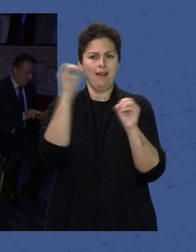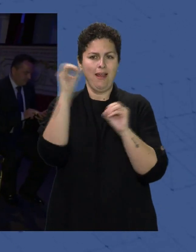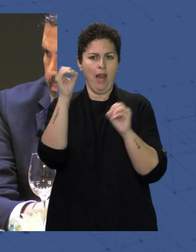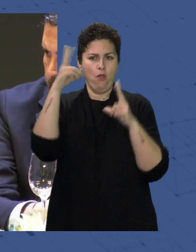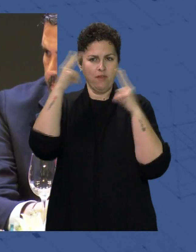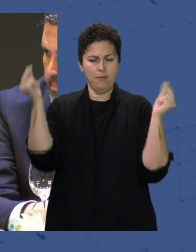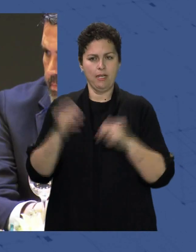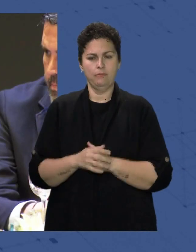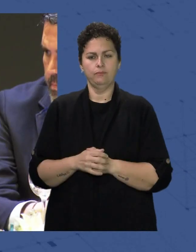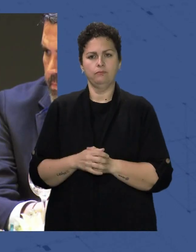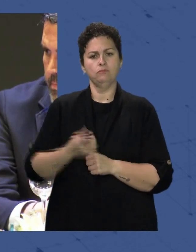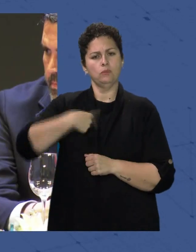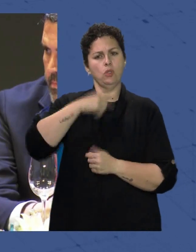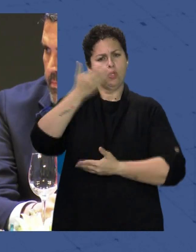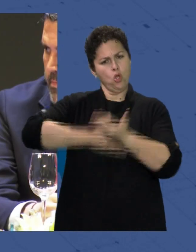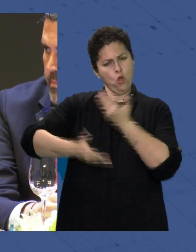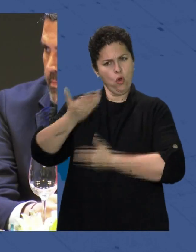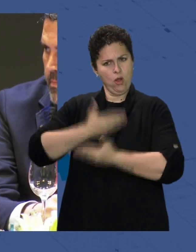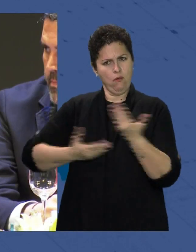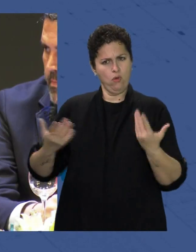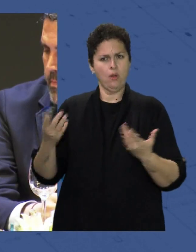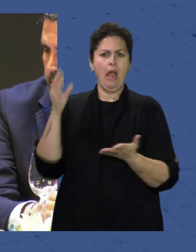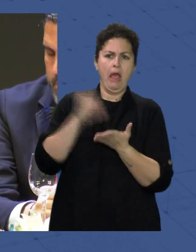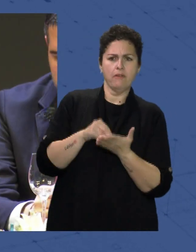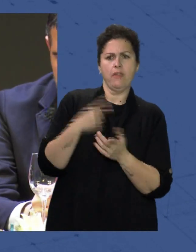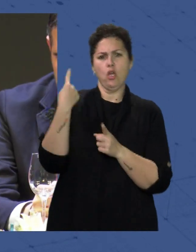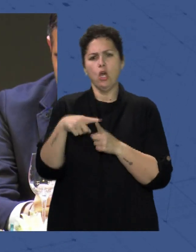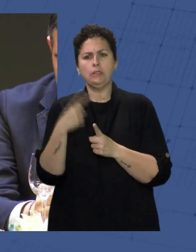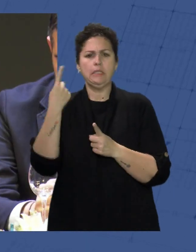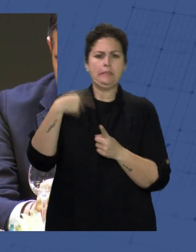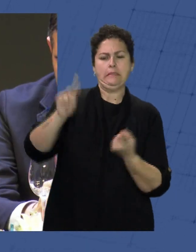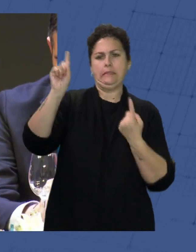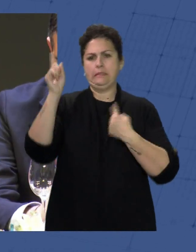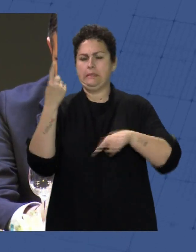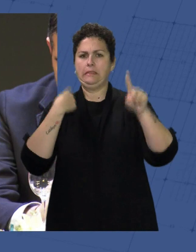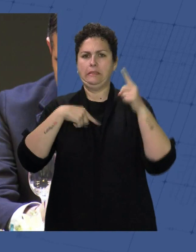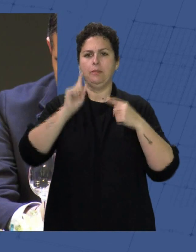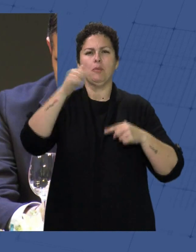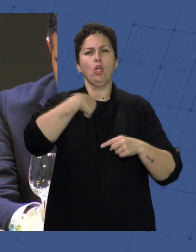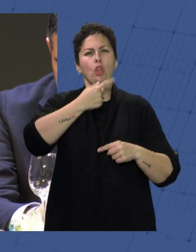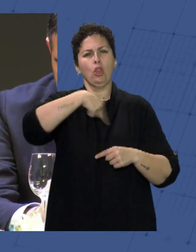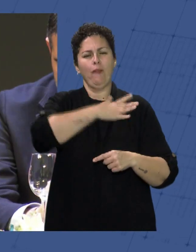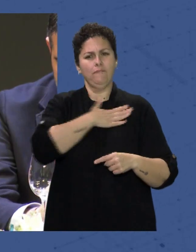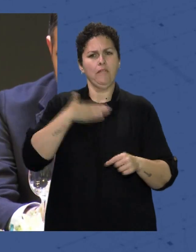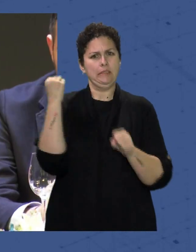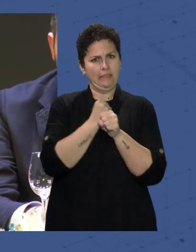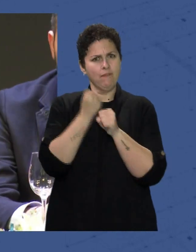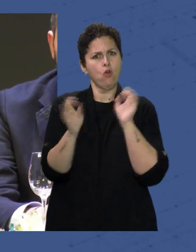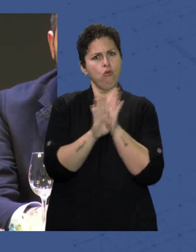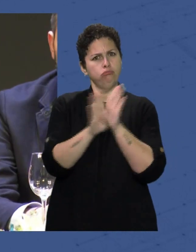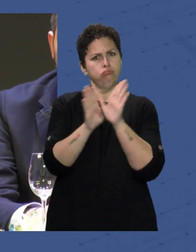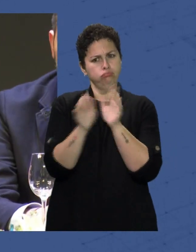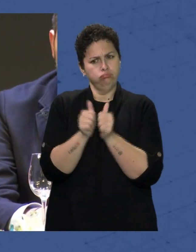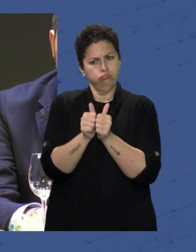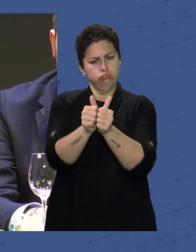Hemos colaborado con ellos de vez en cuando en cosillas puntuales Pero queremos hacer un trabajo continuado dentro de un